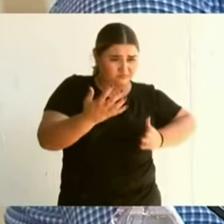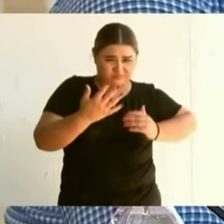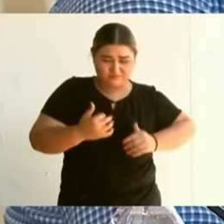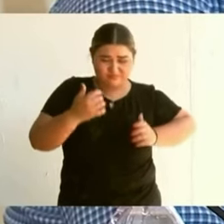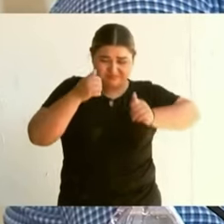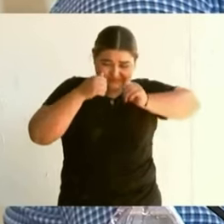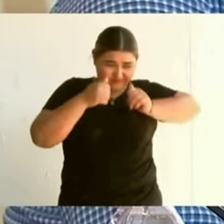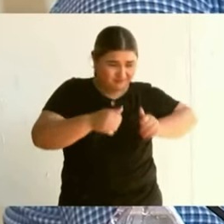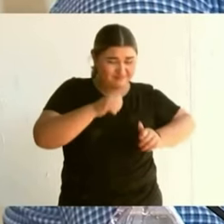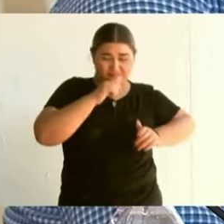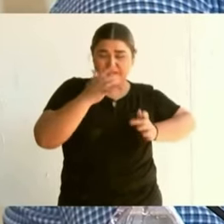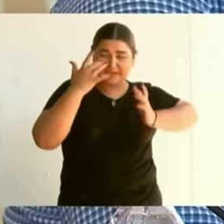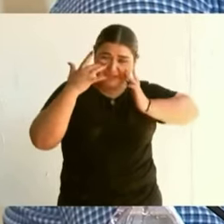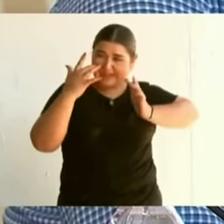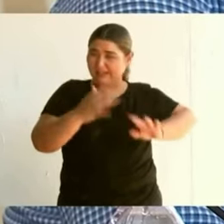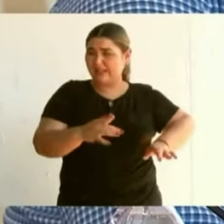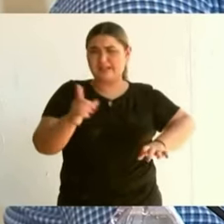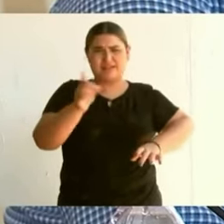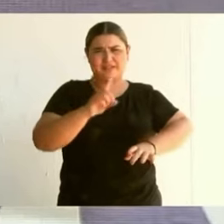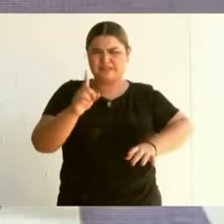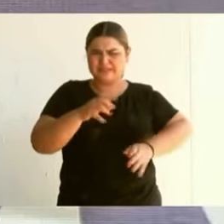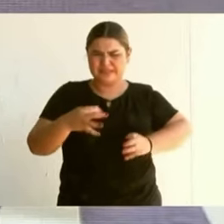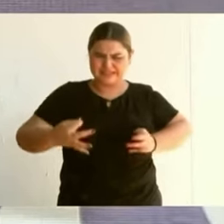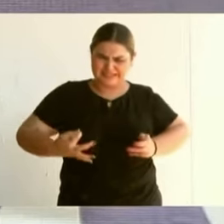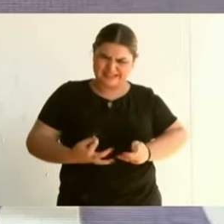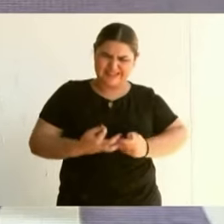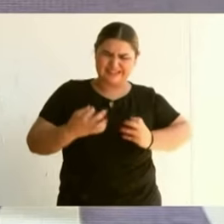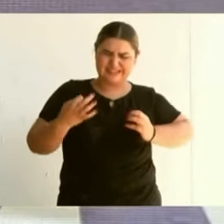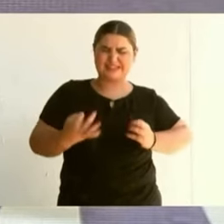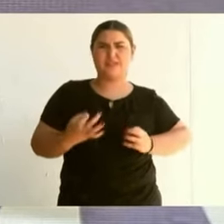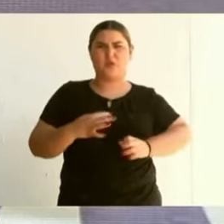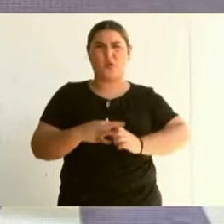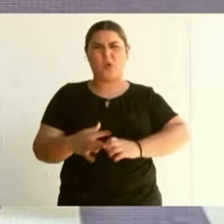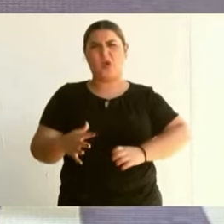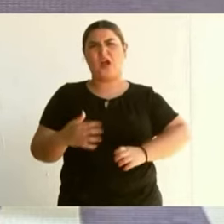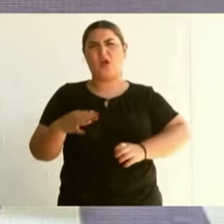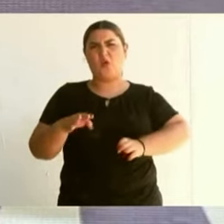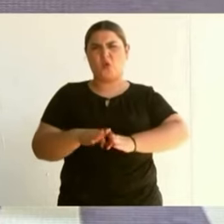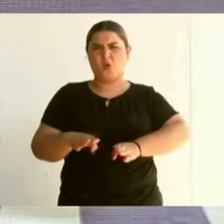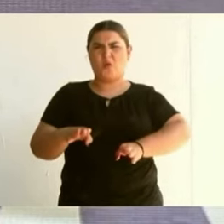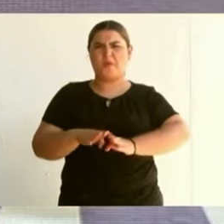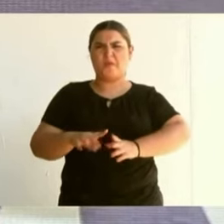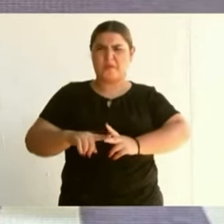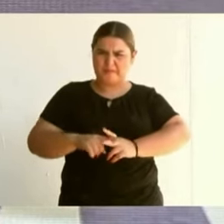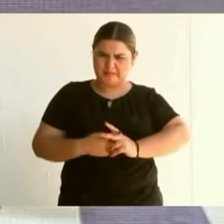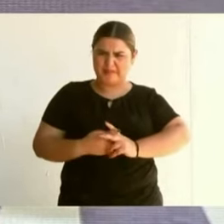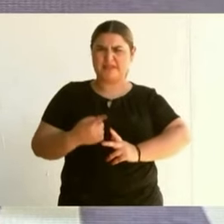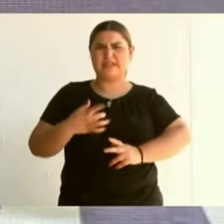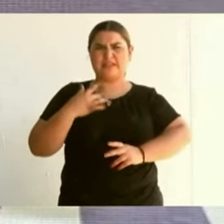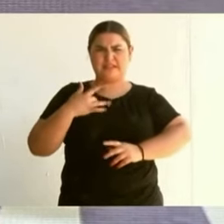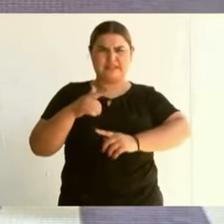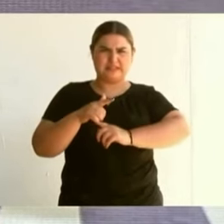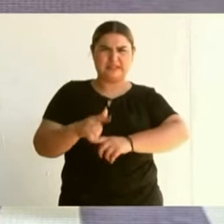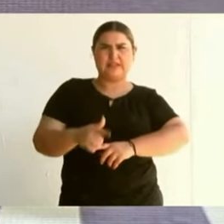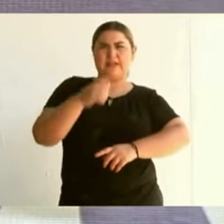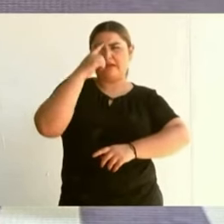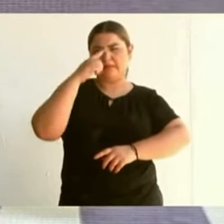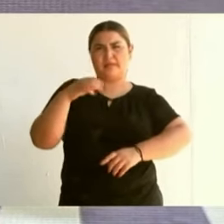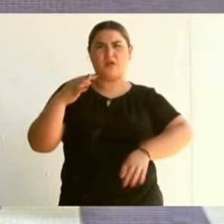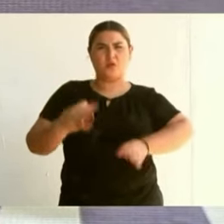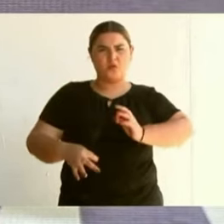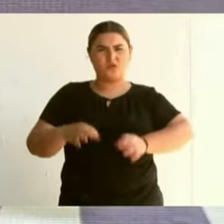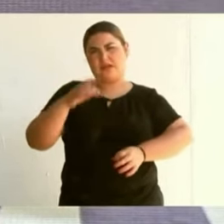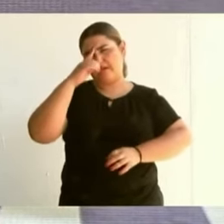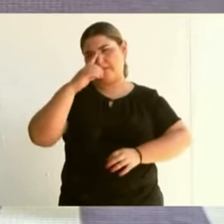que niegue sus propias raíces. Nunca más un México que incumpla la justicia para ningún